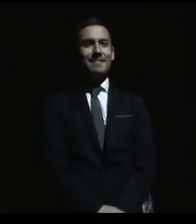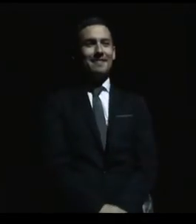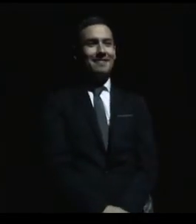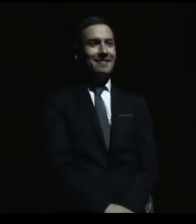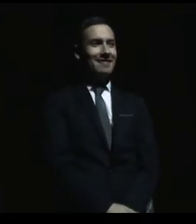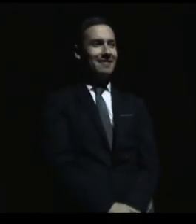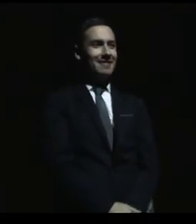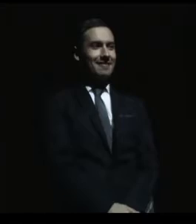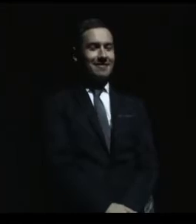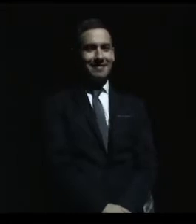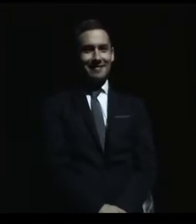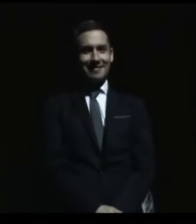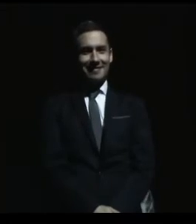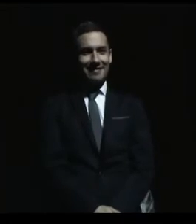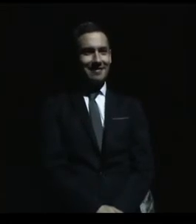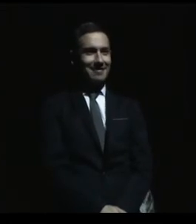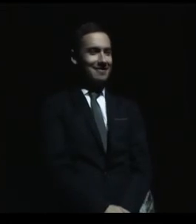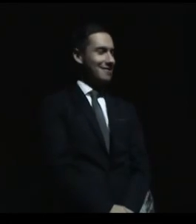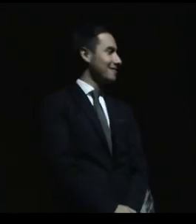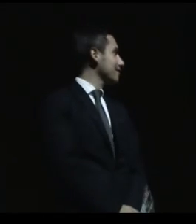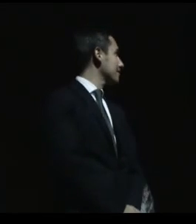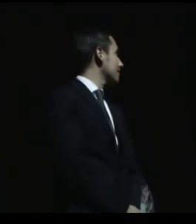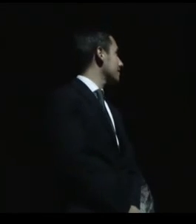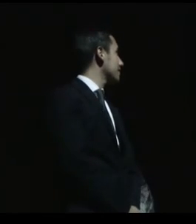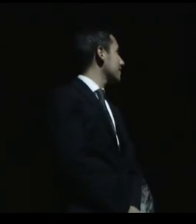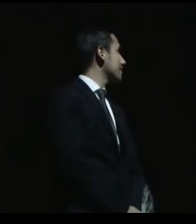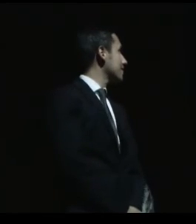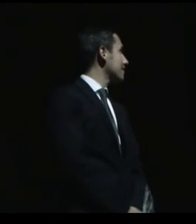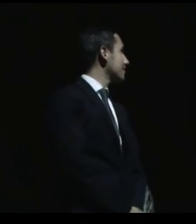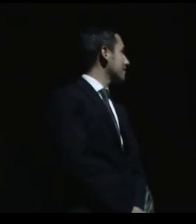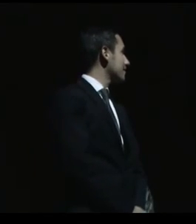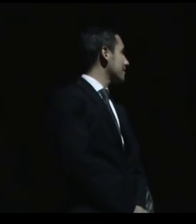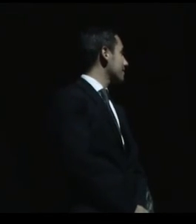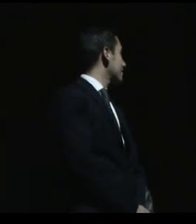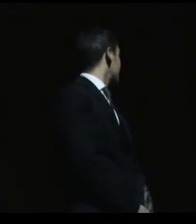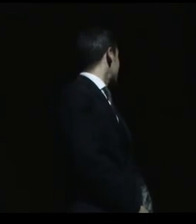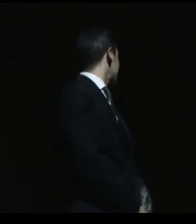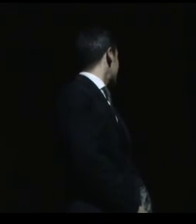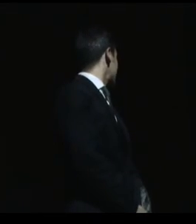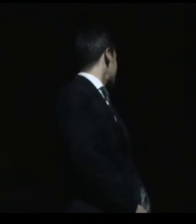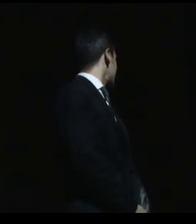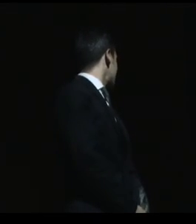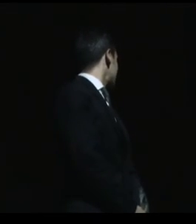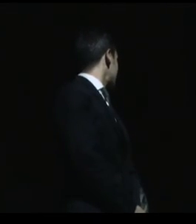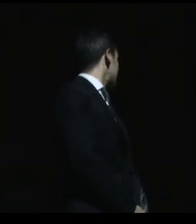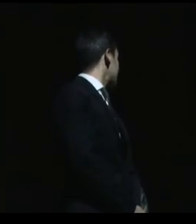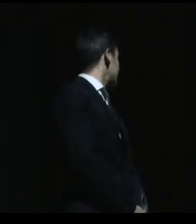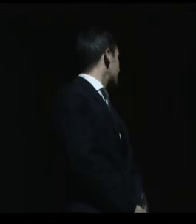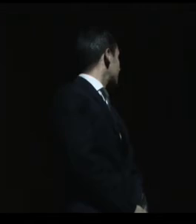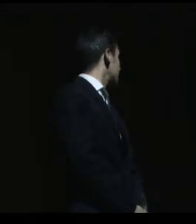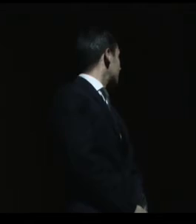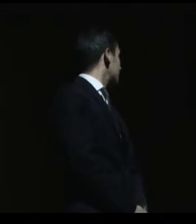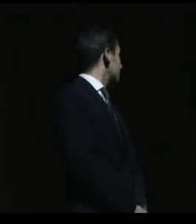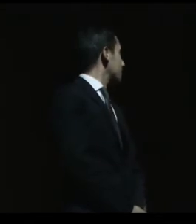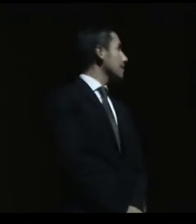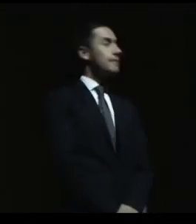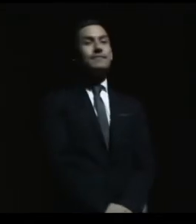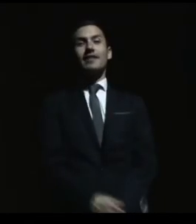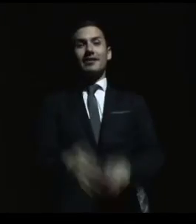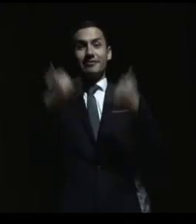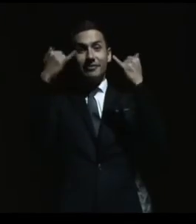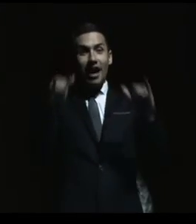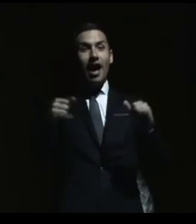¡Vamos! ¡Vamos! ¡Vamos! Siempre fui loco. ¡Vamos! Bueno, ya vimos la nota,